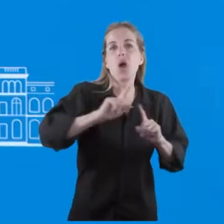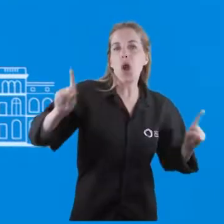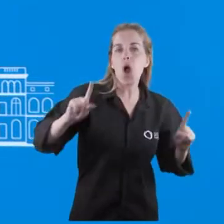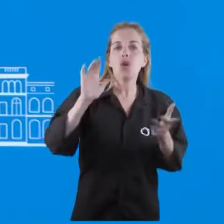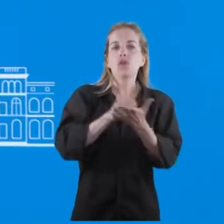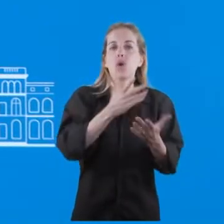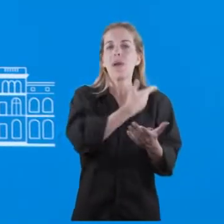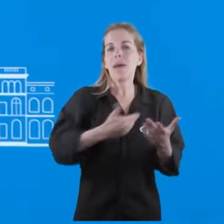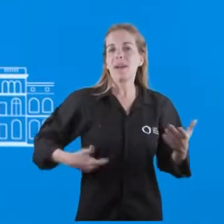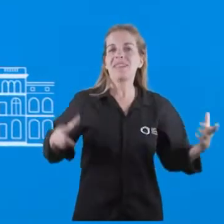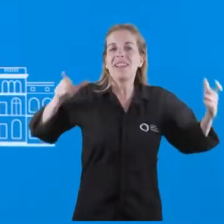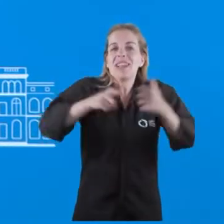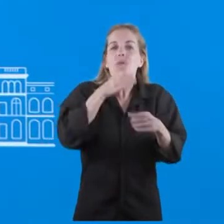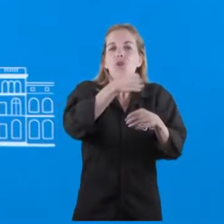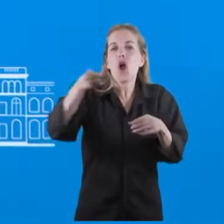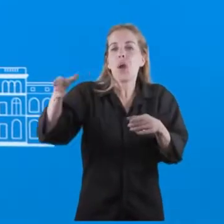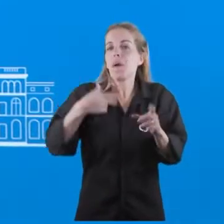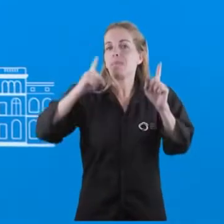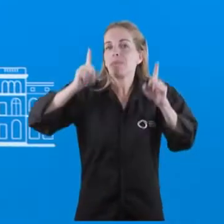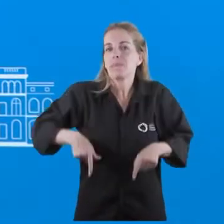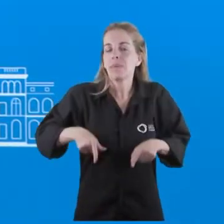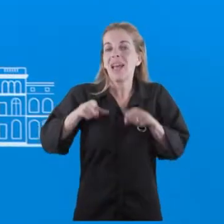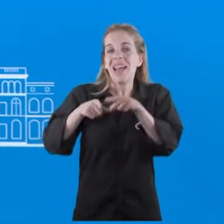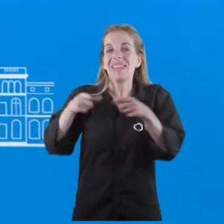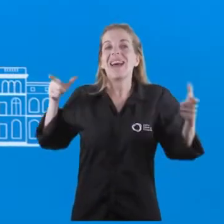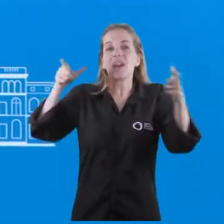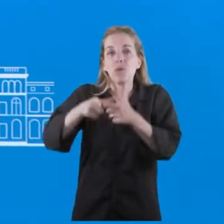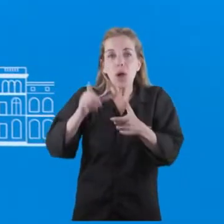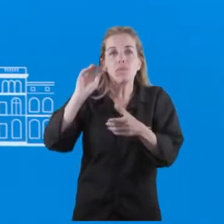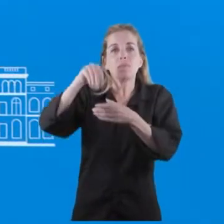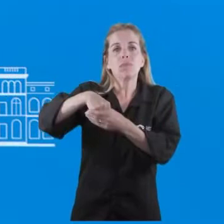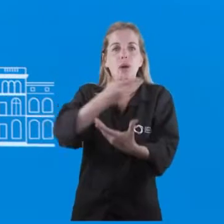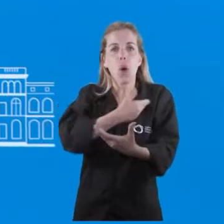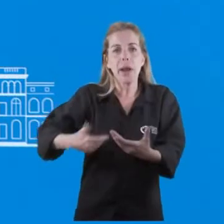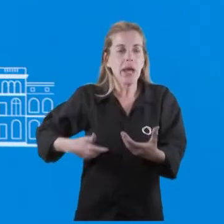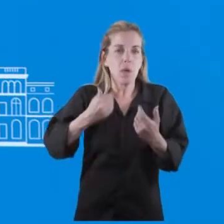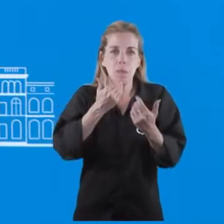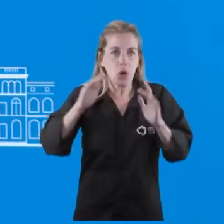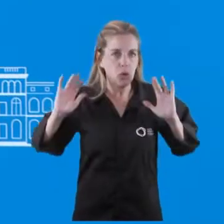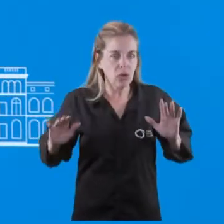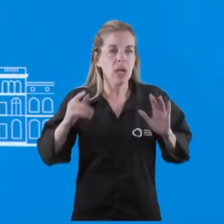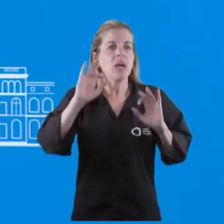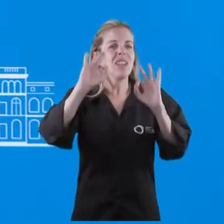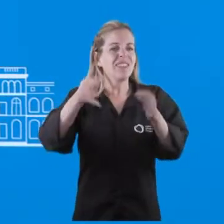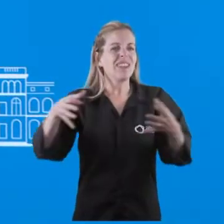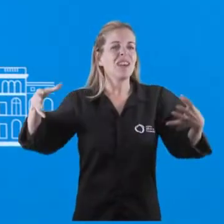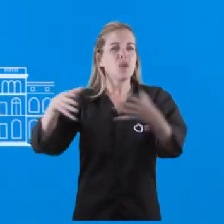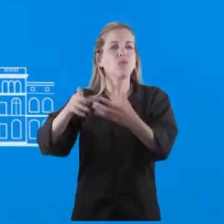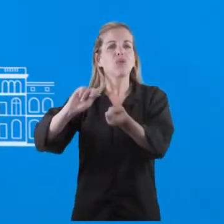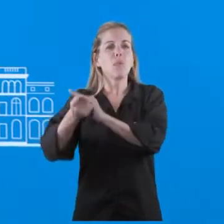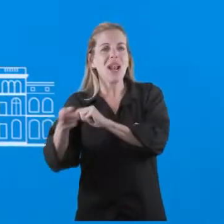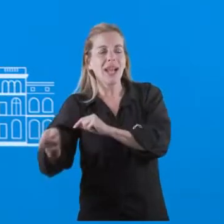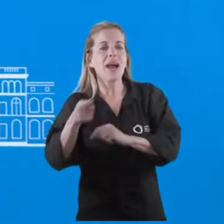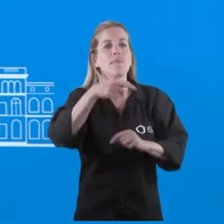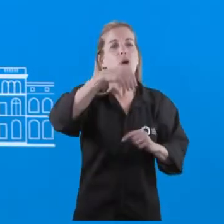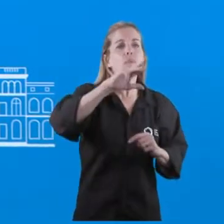digamos, pero no sé en particular, digamos, esa reunión. Entiendo que el mismo, juntos por el cambio y mismo Morales, dio